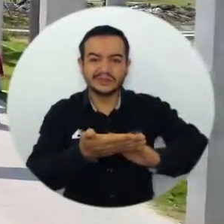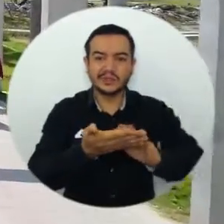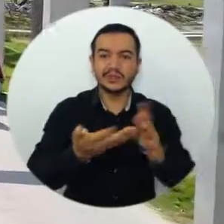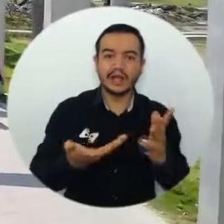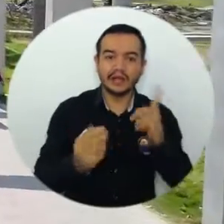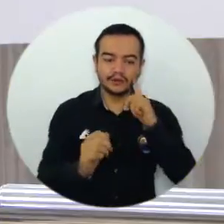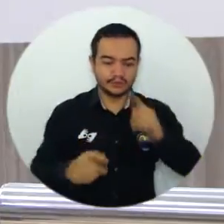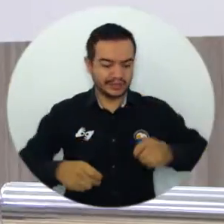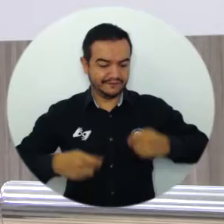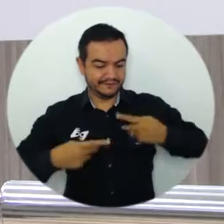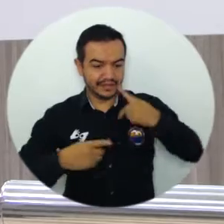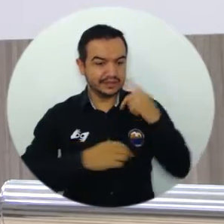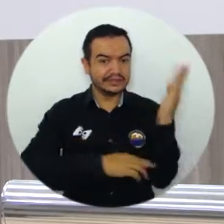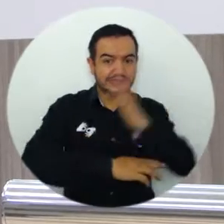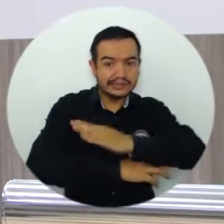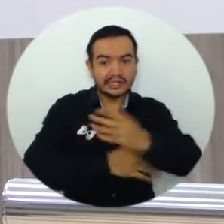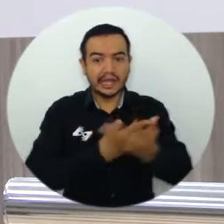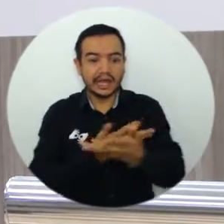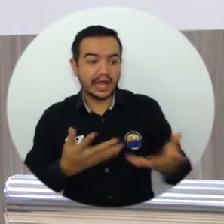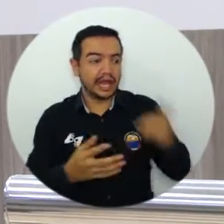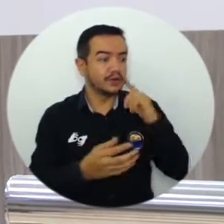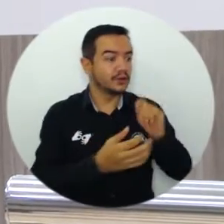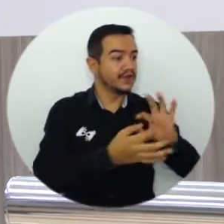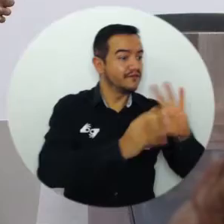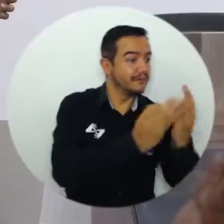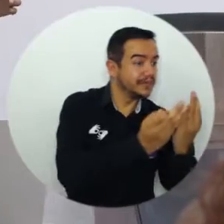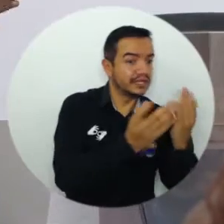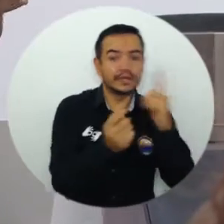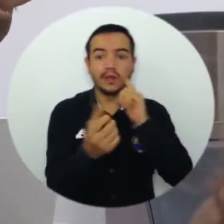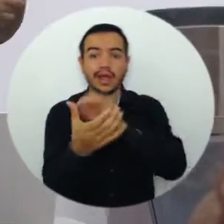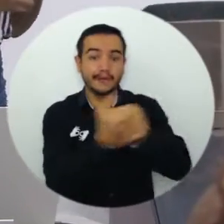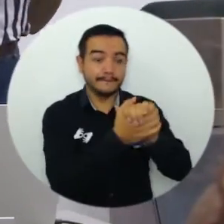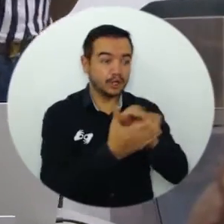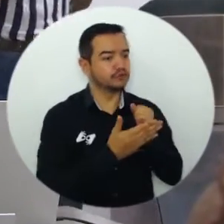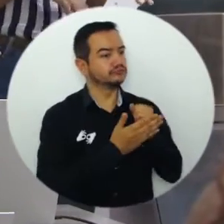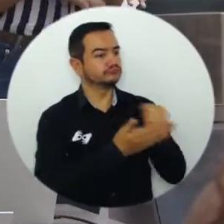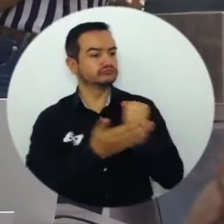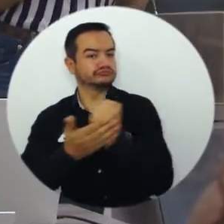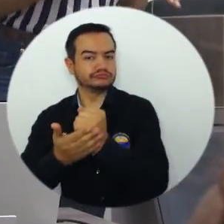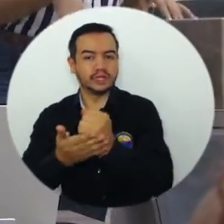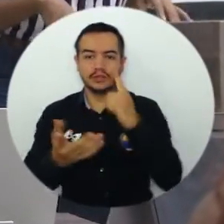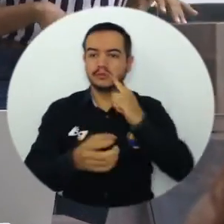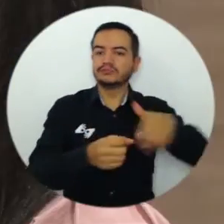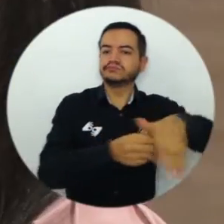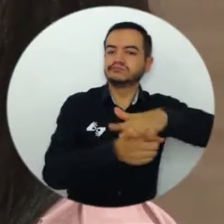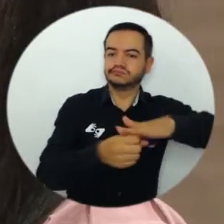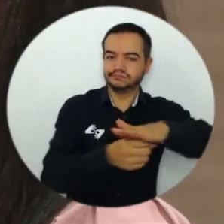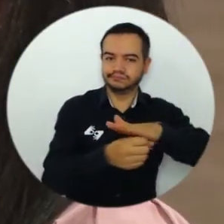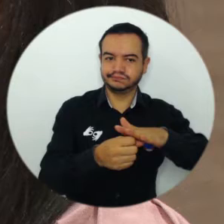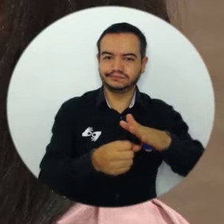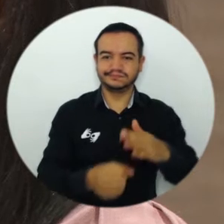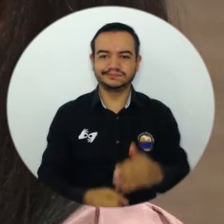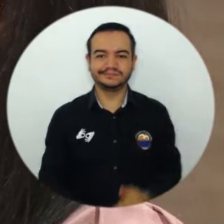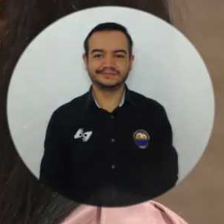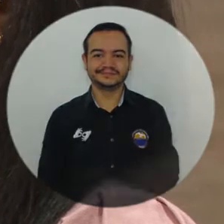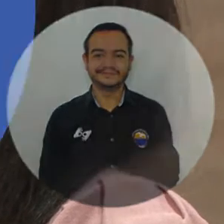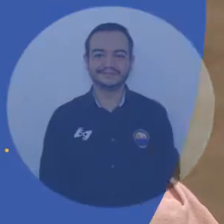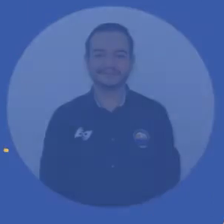tiene en su vida, en la de sus amigos, en de su familia y en todo el entorno en que ellos se desarrollen.